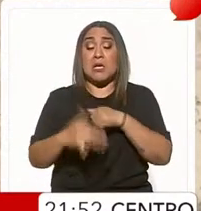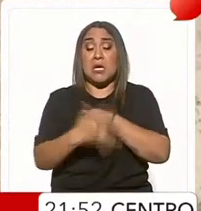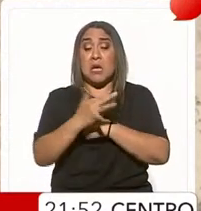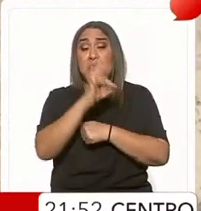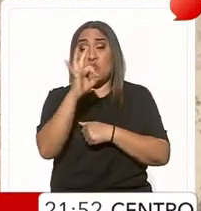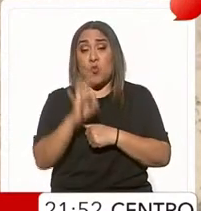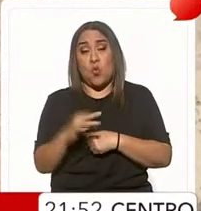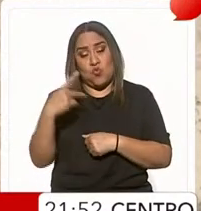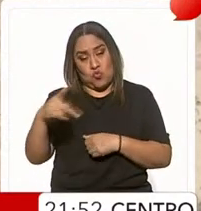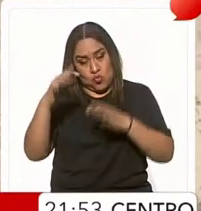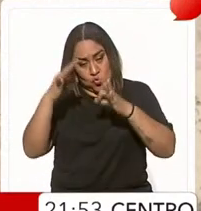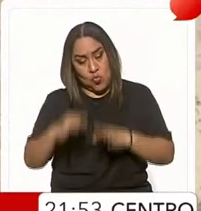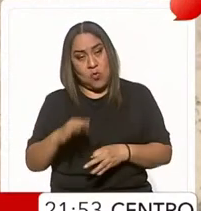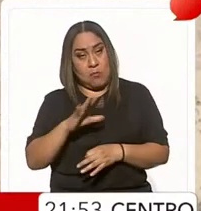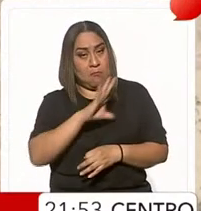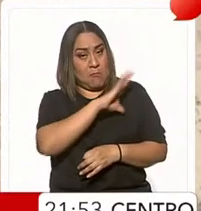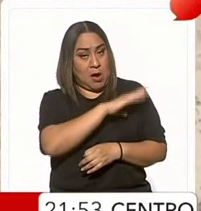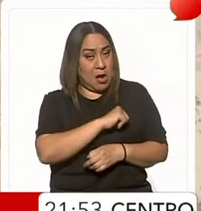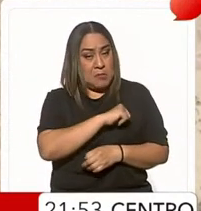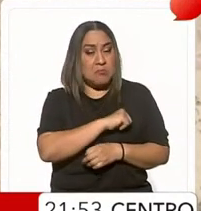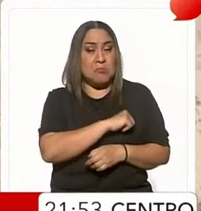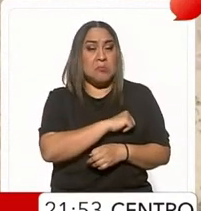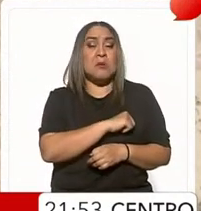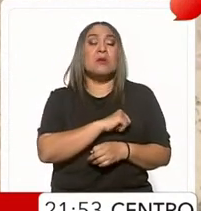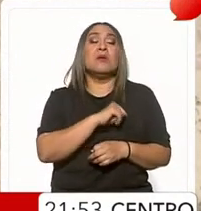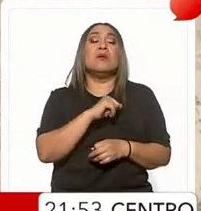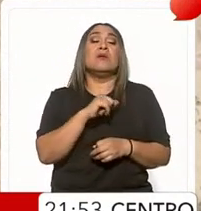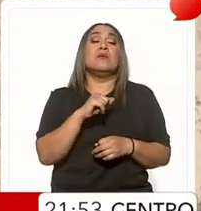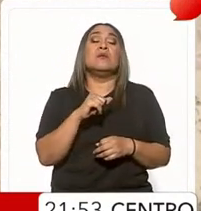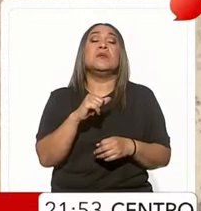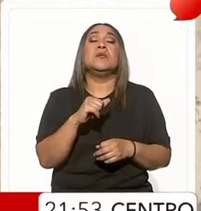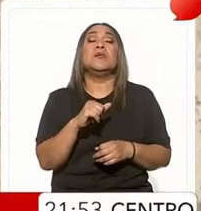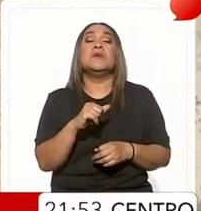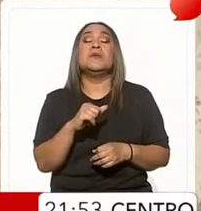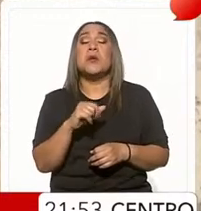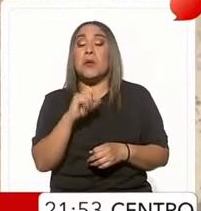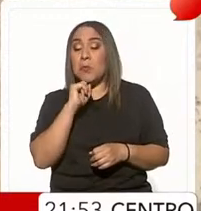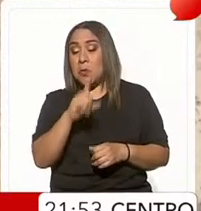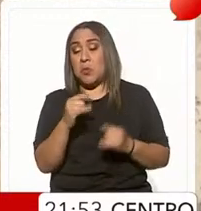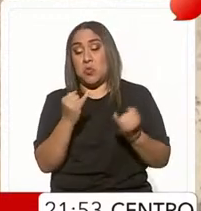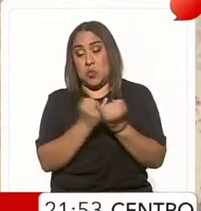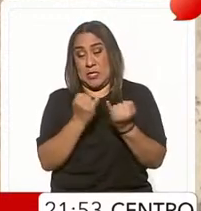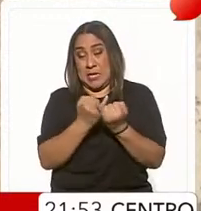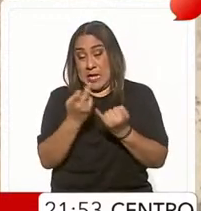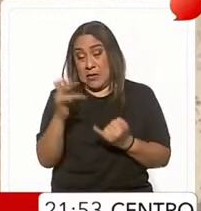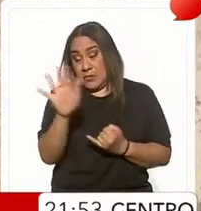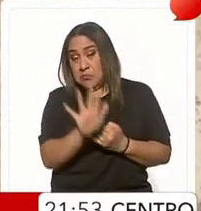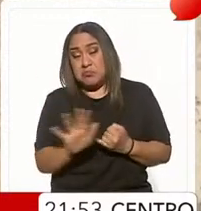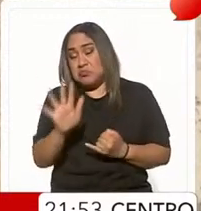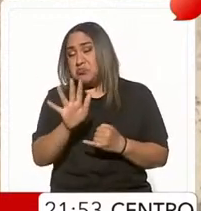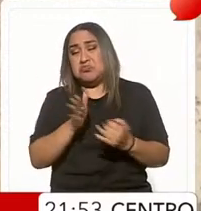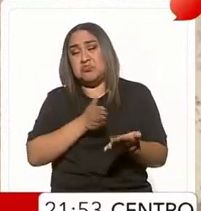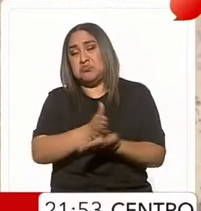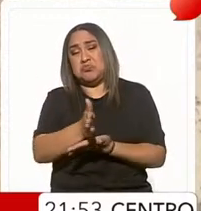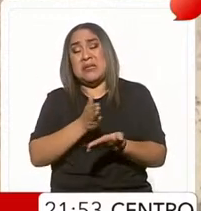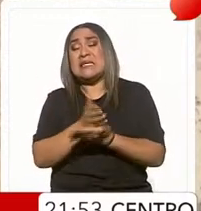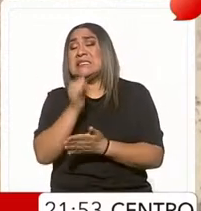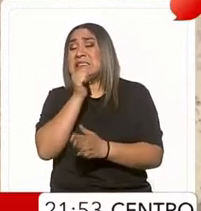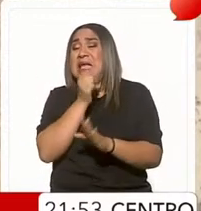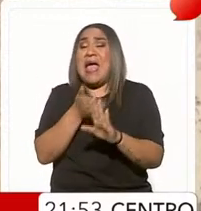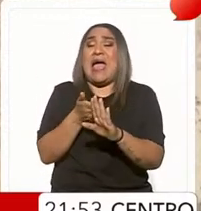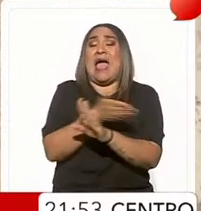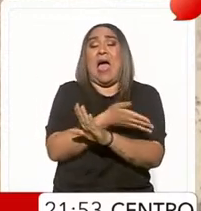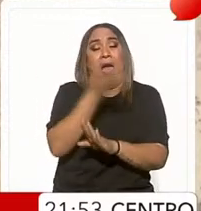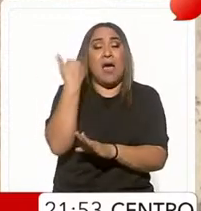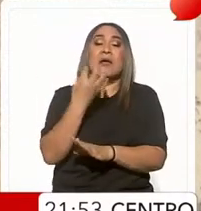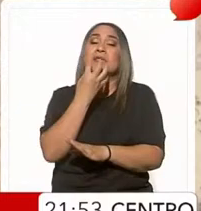del territorio original un territorio sin conexión entre sí y también un territorio sitiado todo esto antes del ataque e